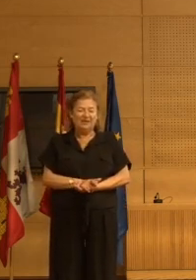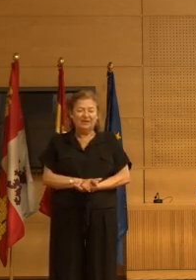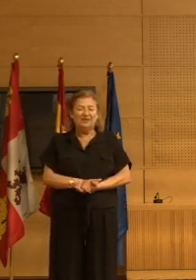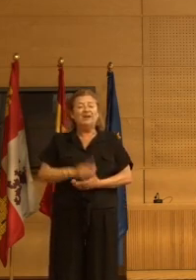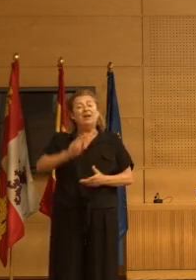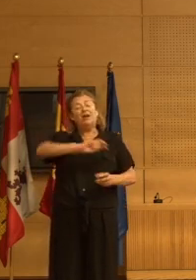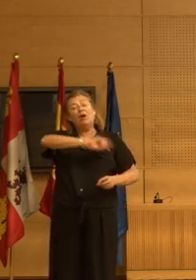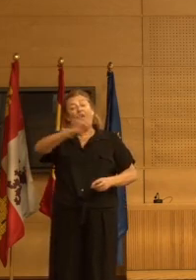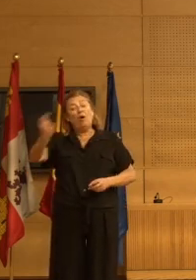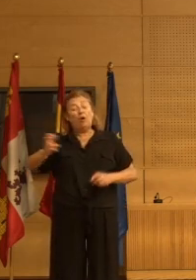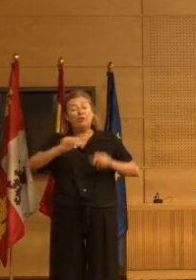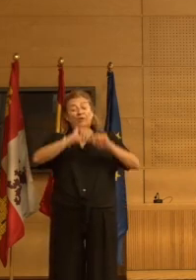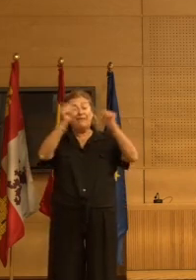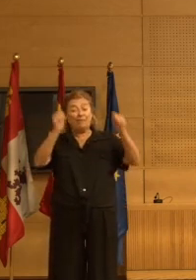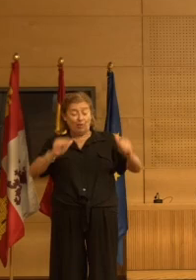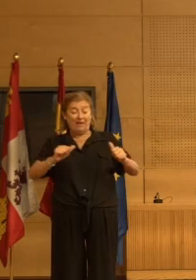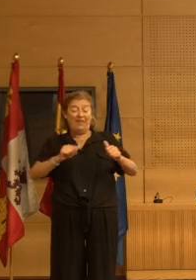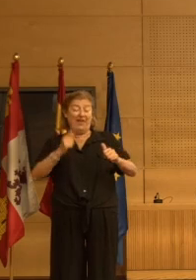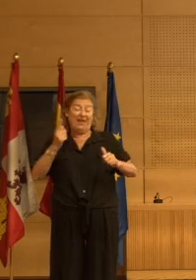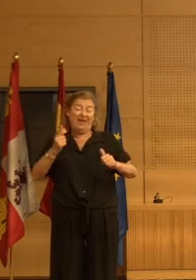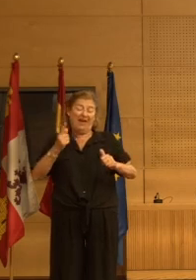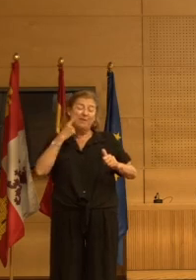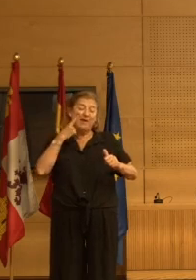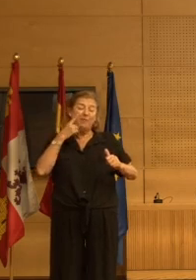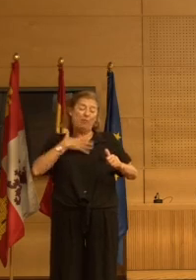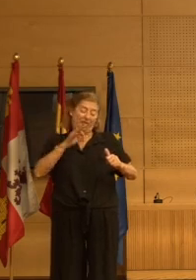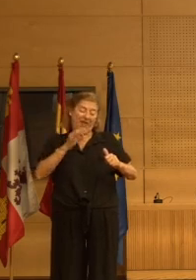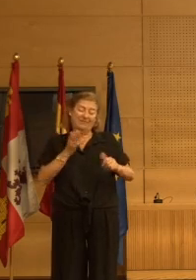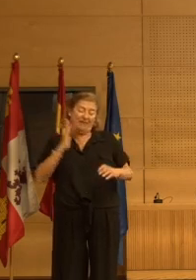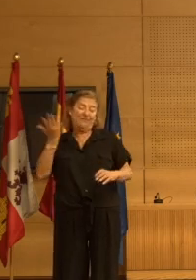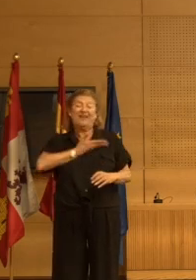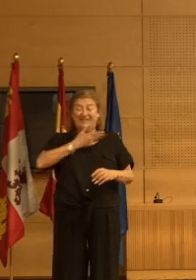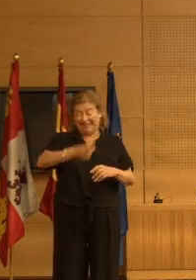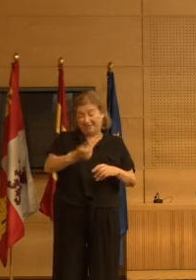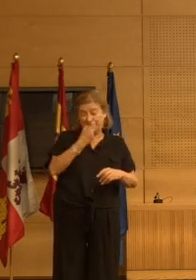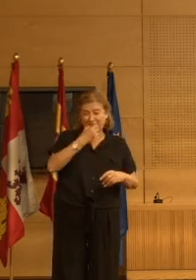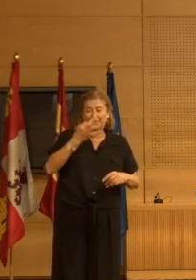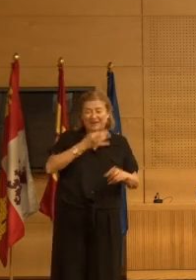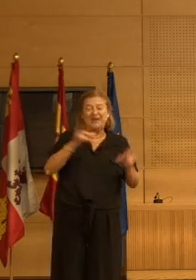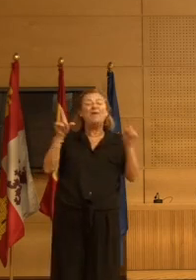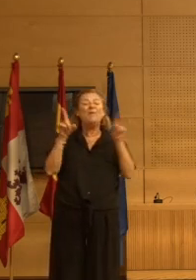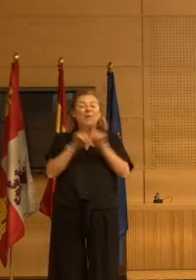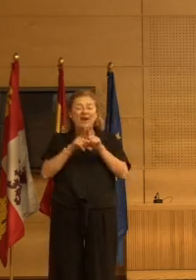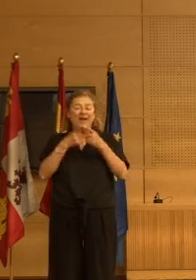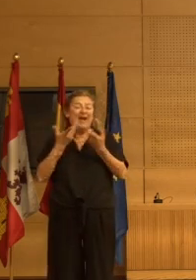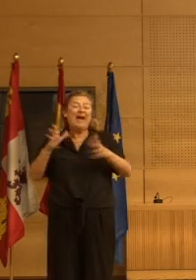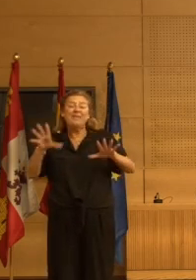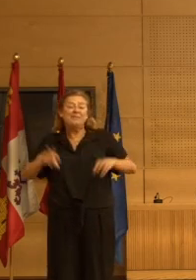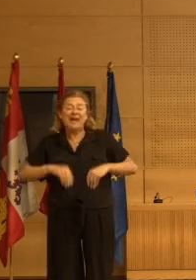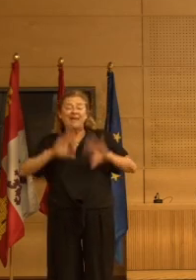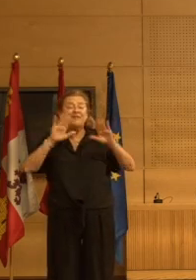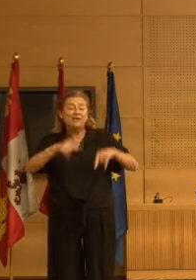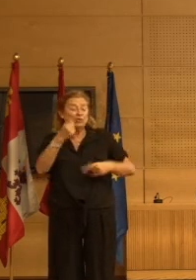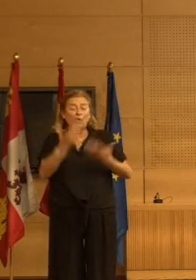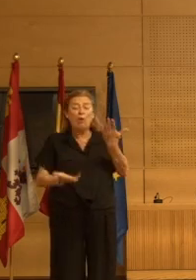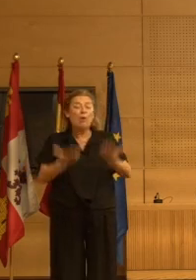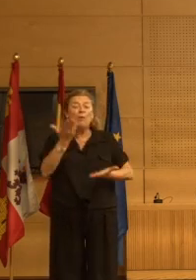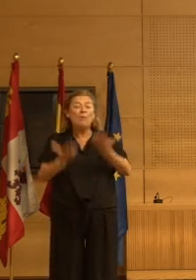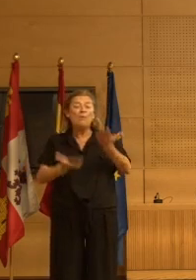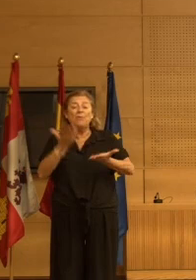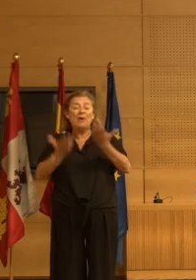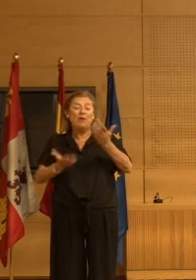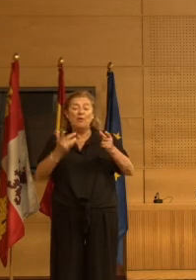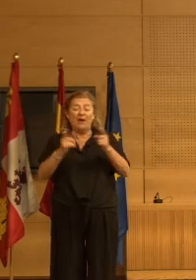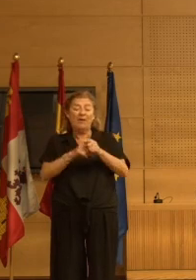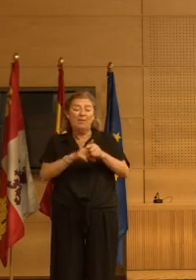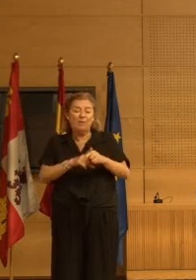Otra manera de medir el efecto de estos fármacos es lo que llamamos la aceptabilidad, que al final simplemente se valora, igual, y este es